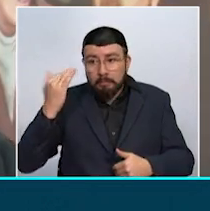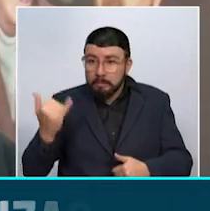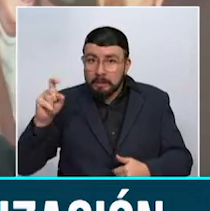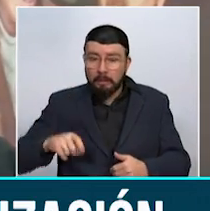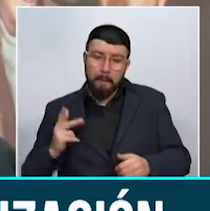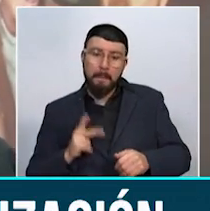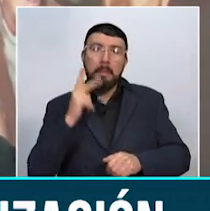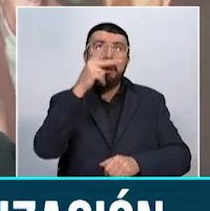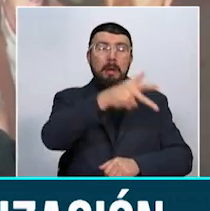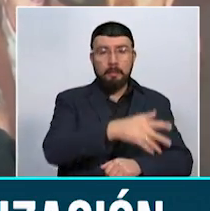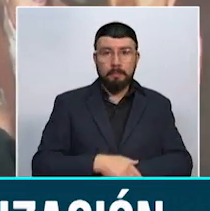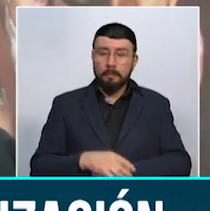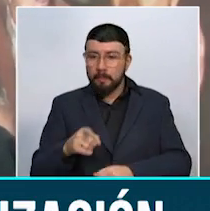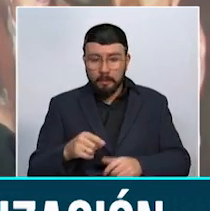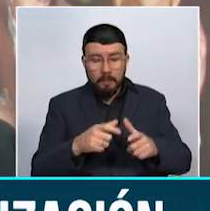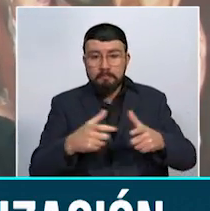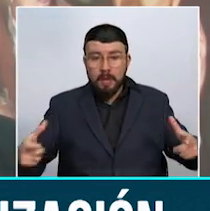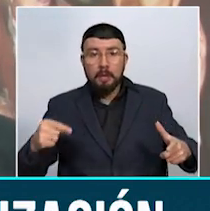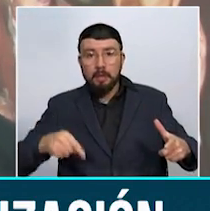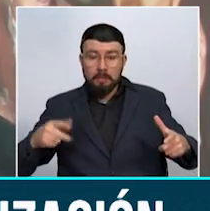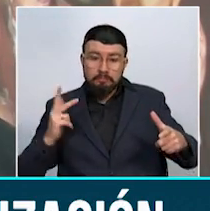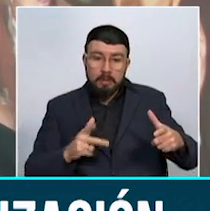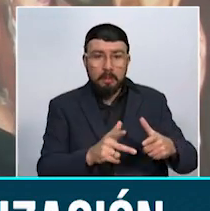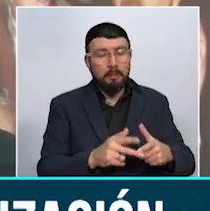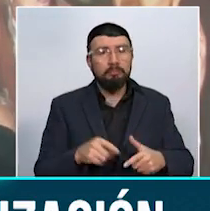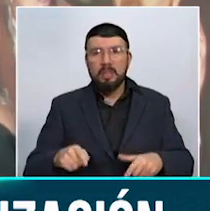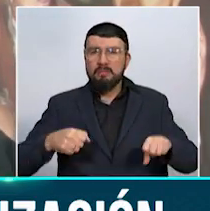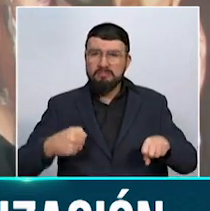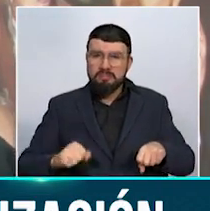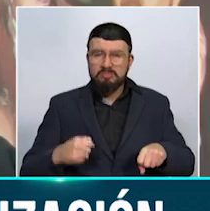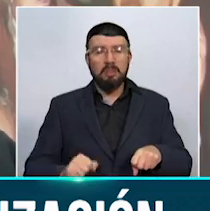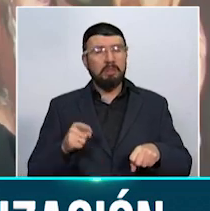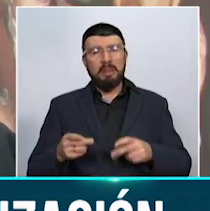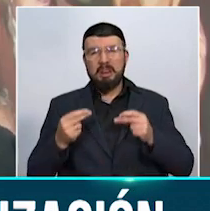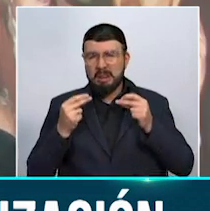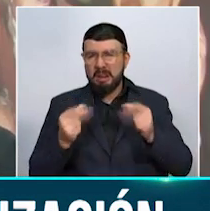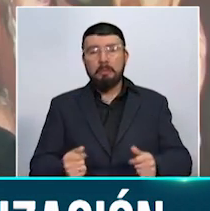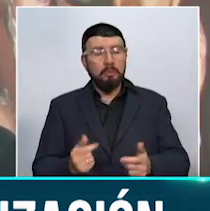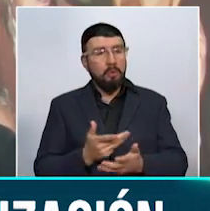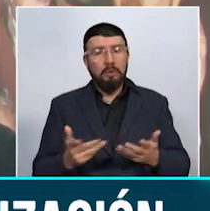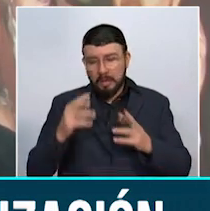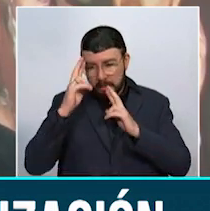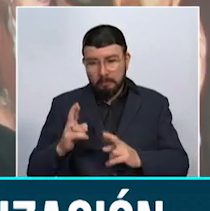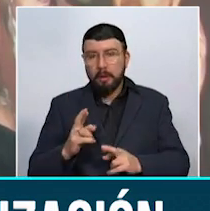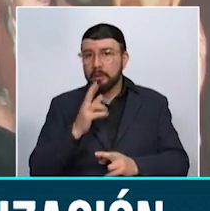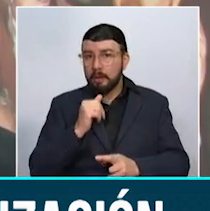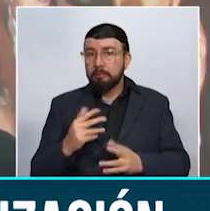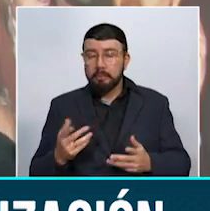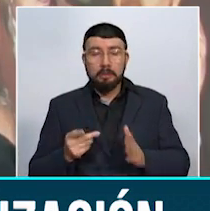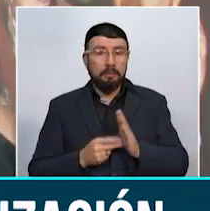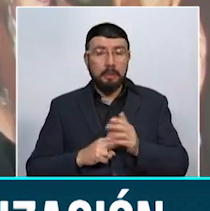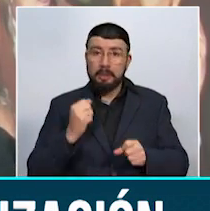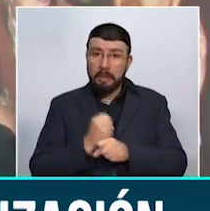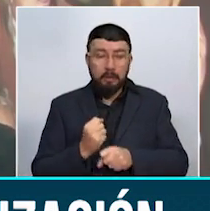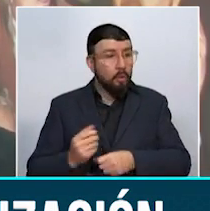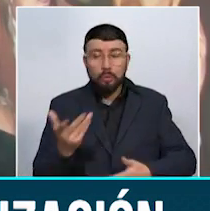Colocamos pasos peatonales donde no podemos poner puente. Y los motociclistas, por el exceso de velocidad, no lo respetan. Es un trabajo que tenemos que dar entre